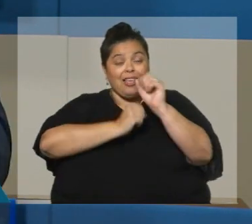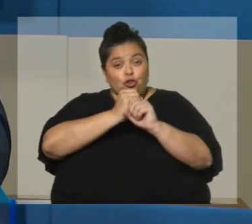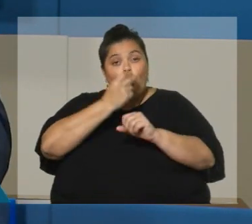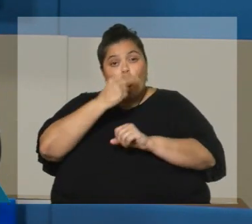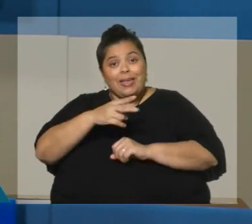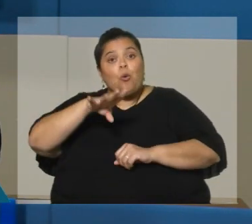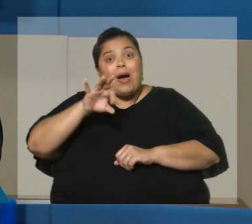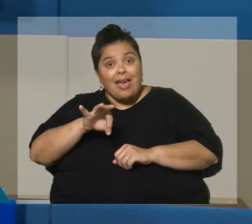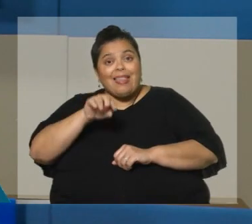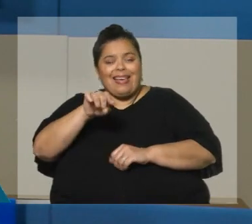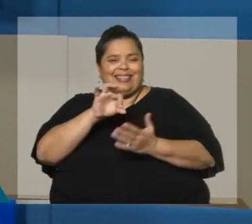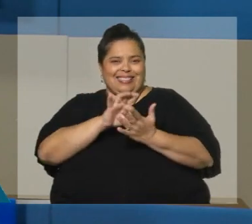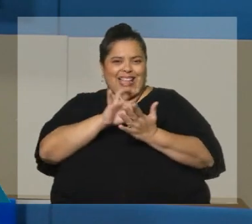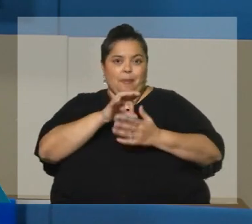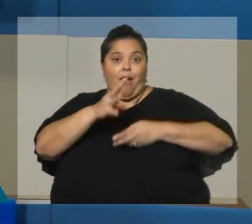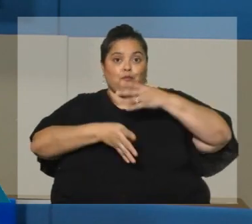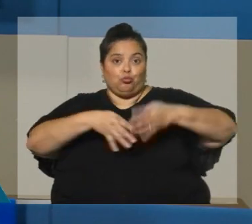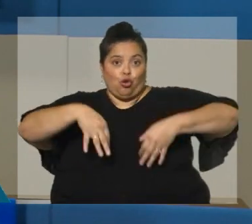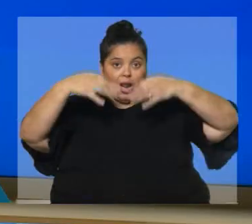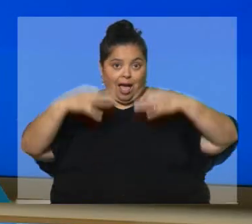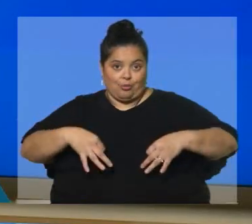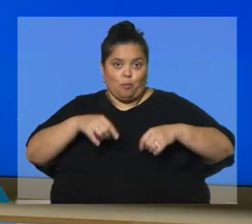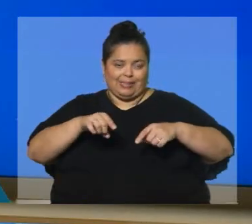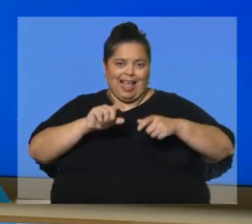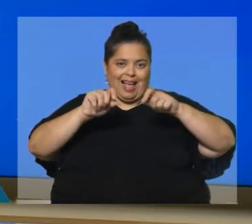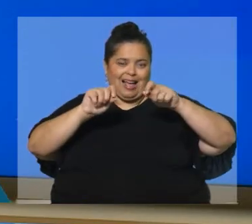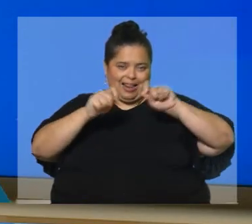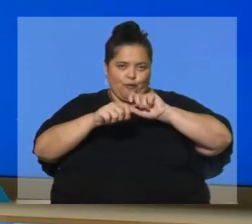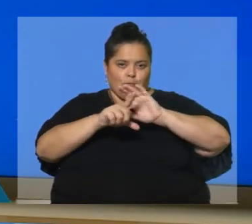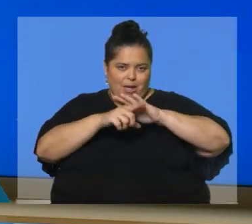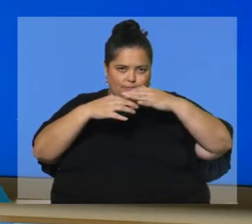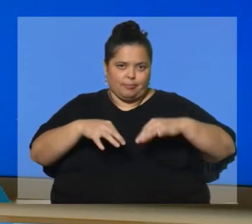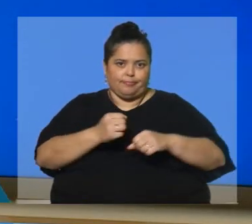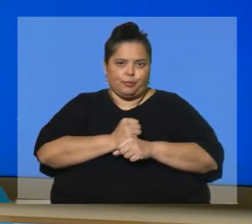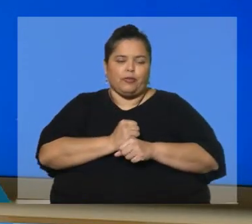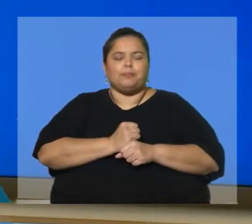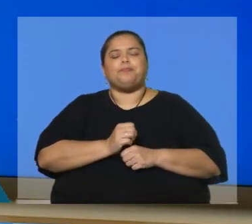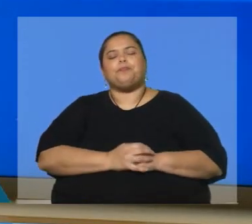funcionando. Que es lo que hace esta ley. Hay un... Saldain, se amplía